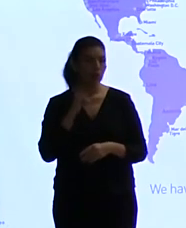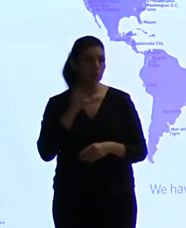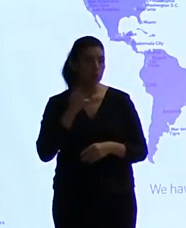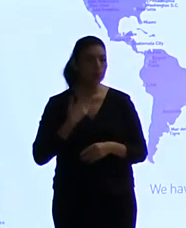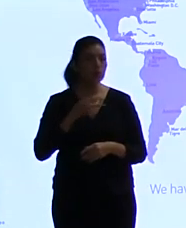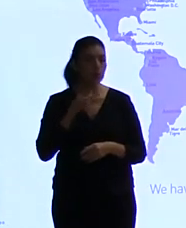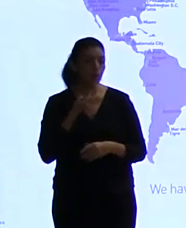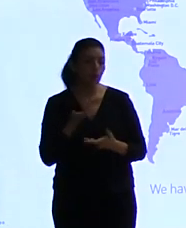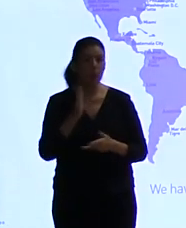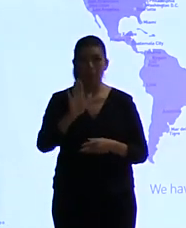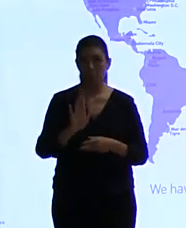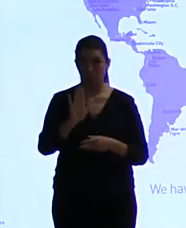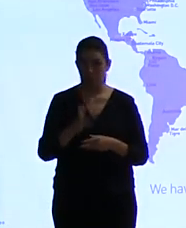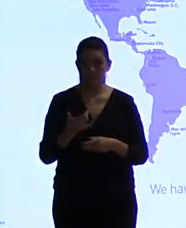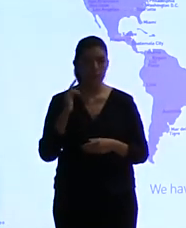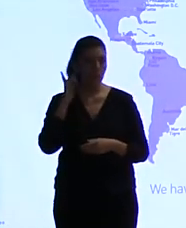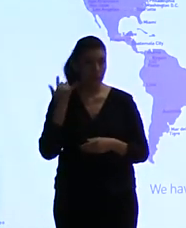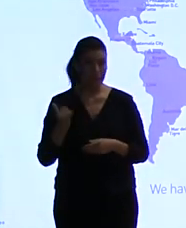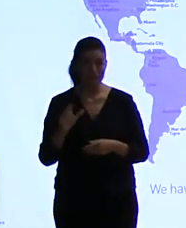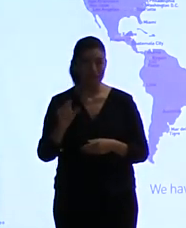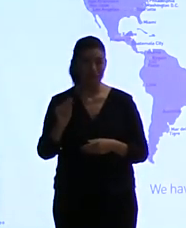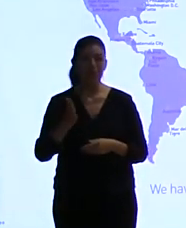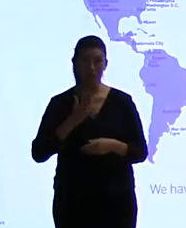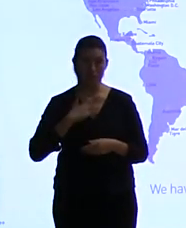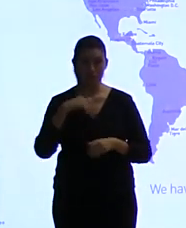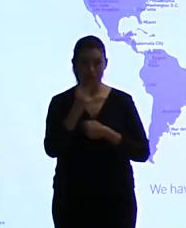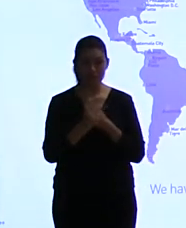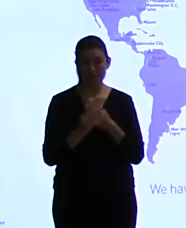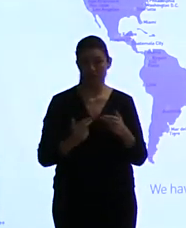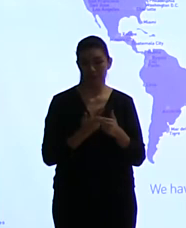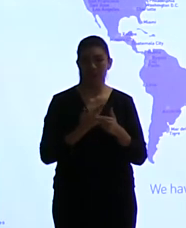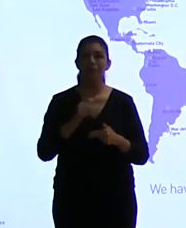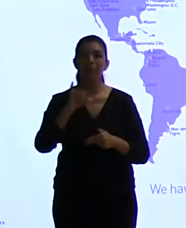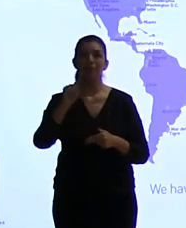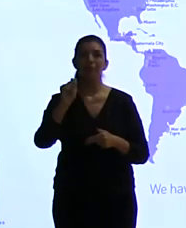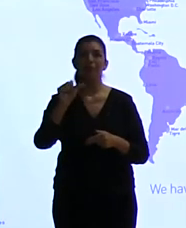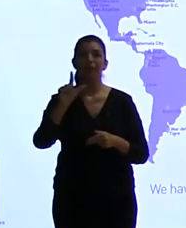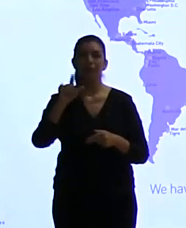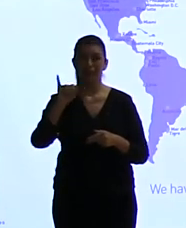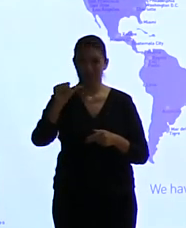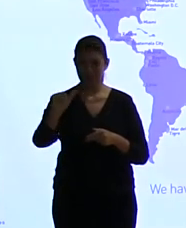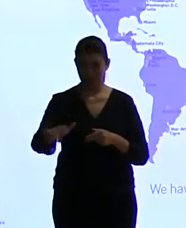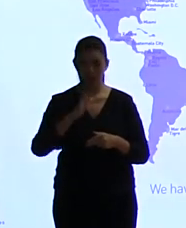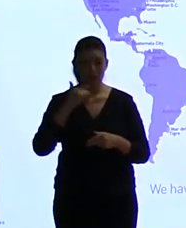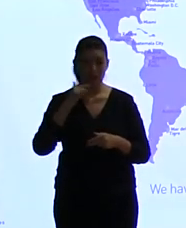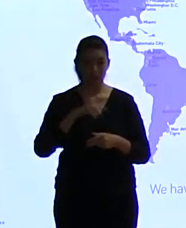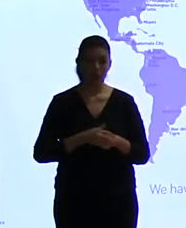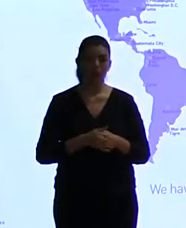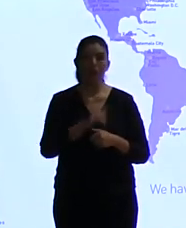básicamente tenemos 20 o más nacionalidades representadas dentro de nuestra oficina.